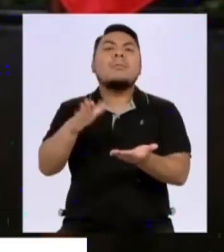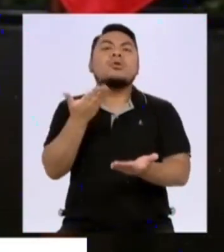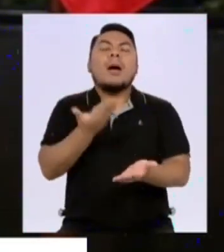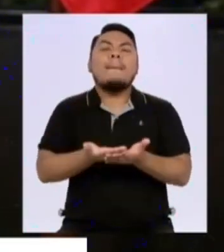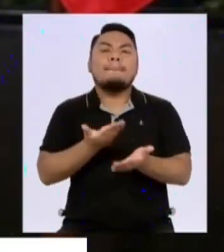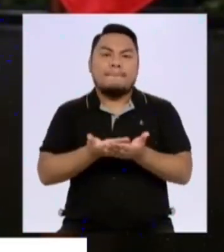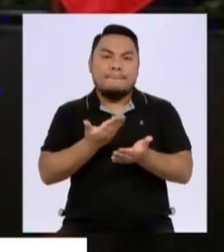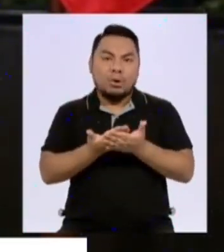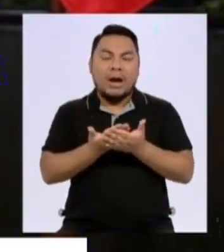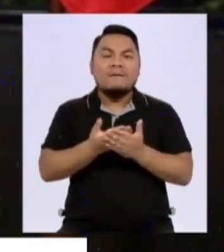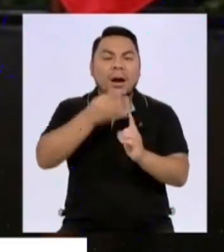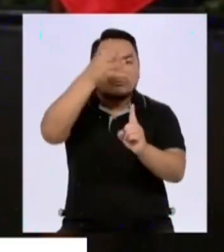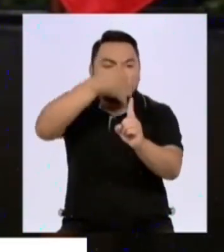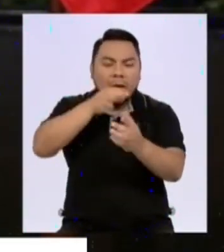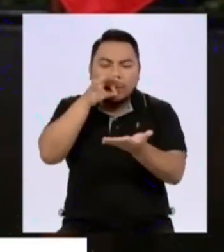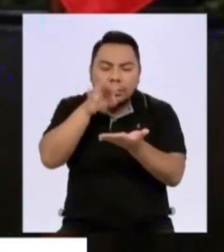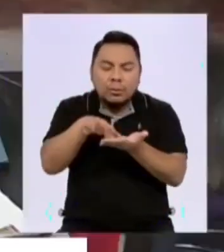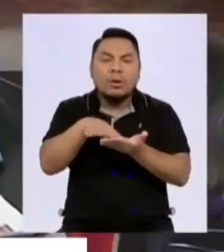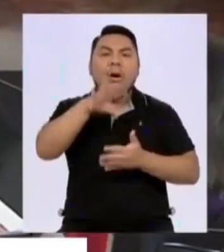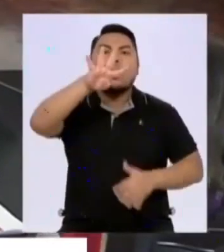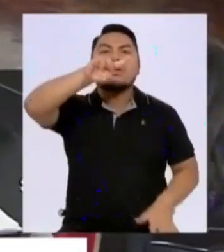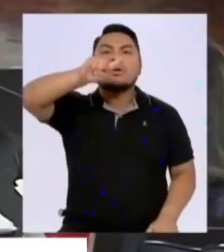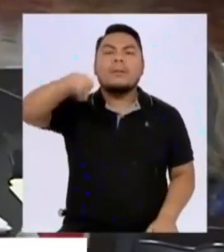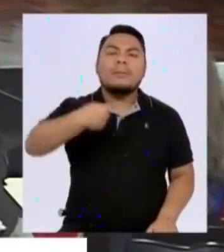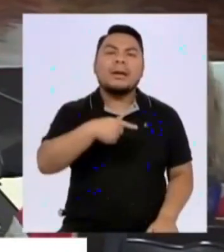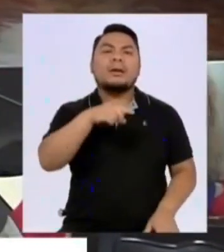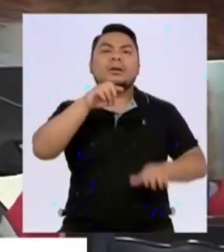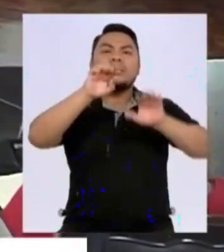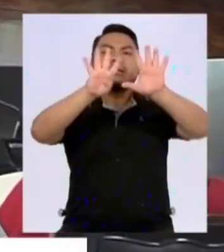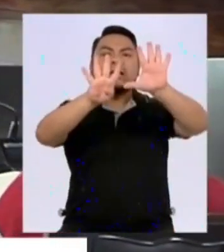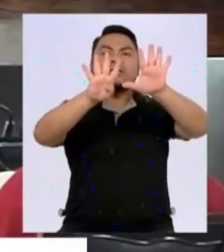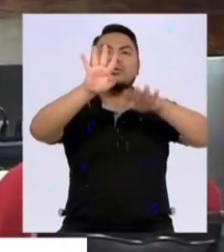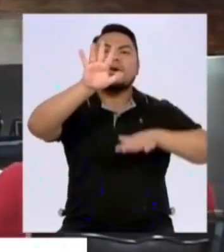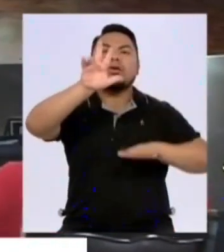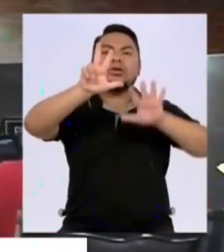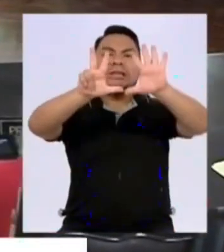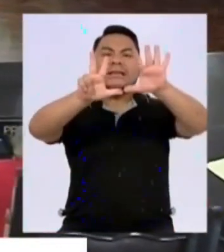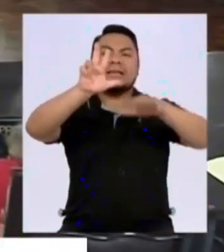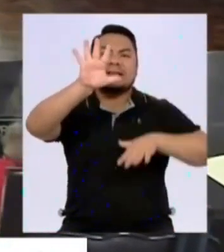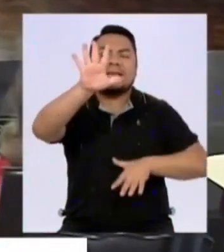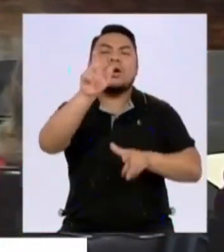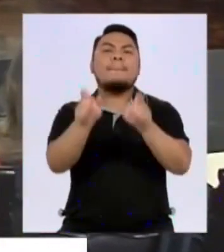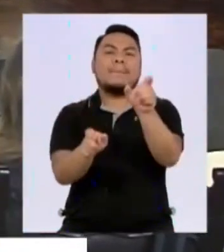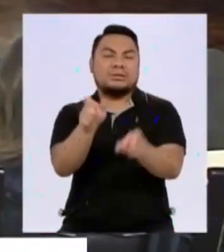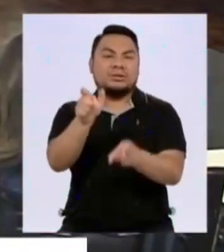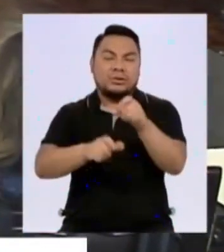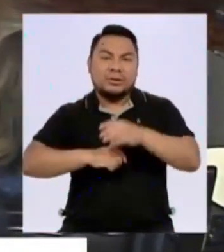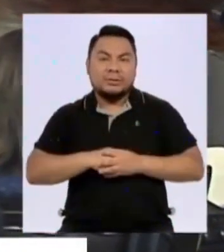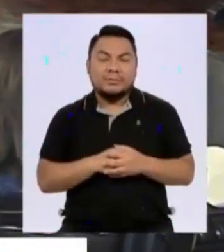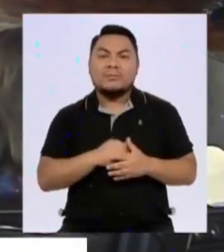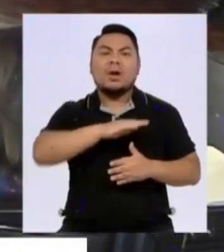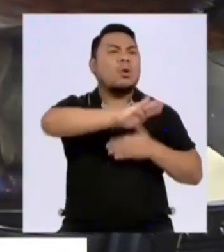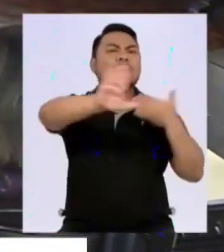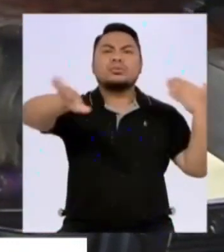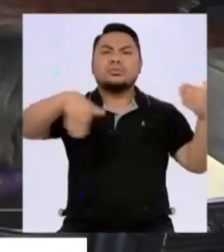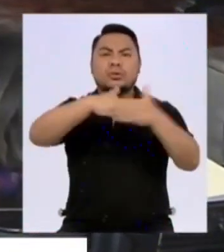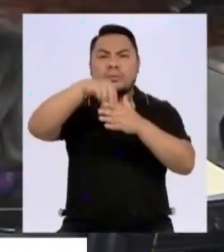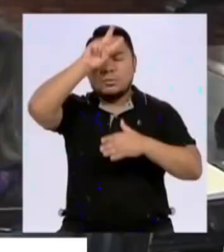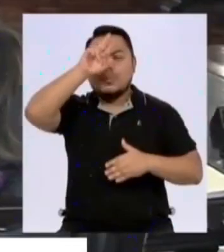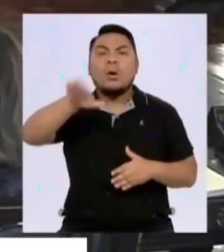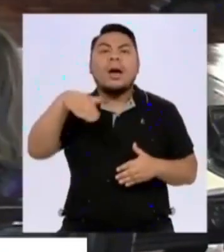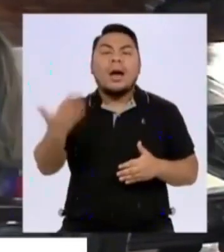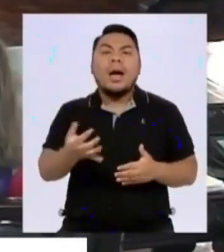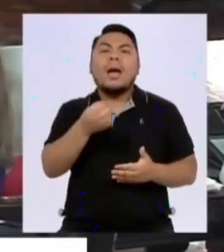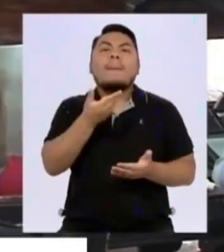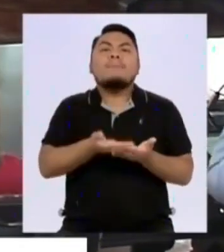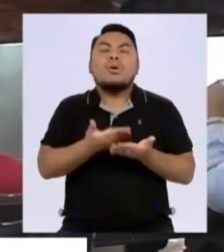a 4.985 ciudadanos en todo el Perú, porque hay pruebas